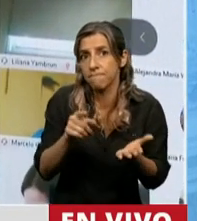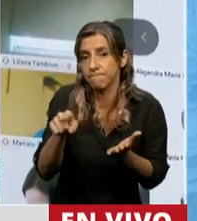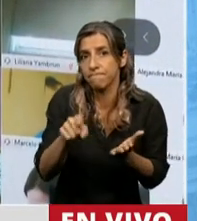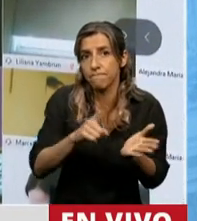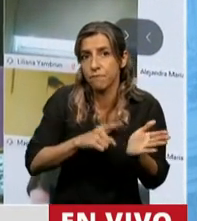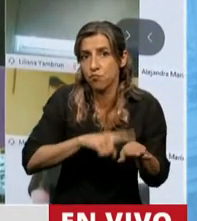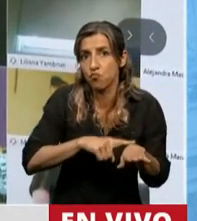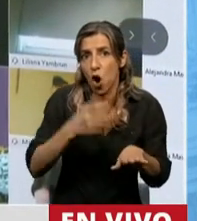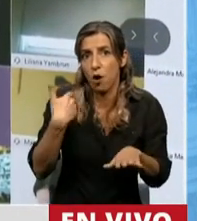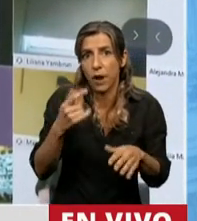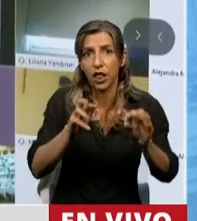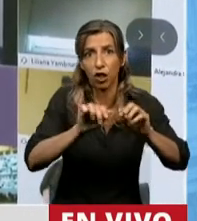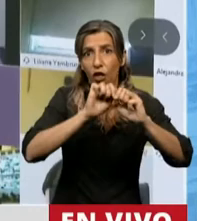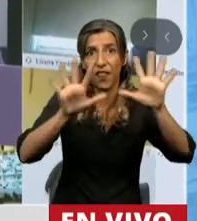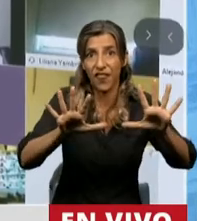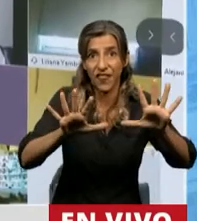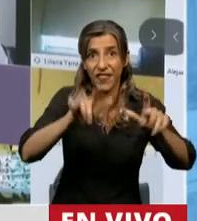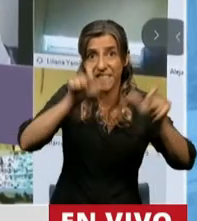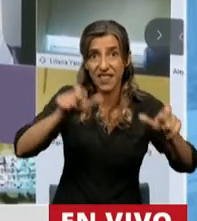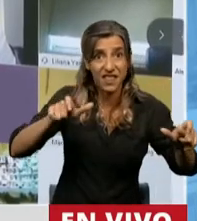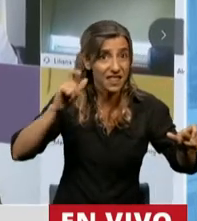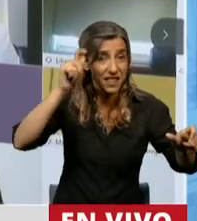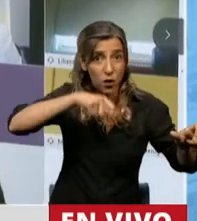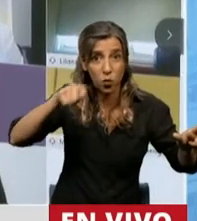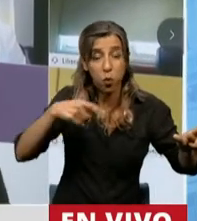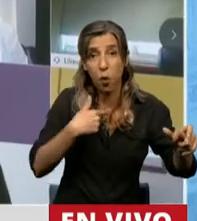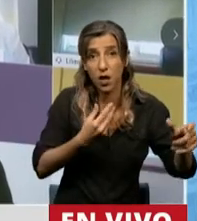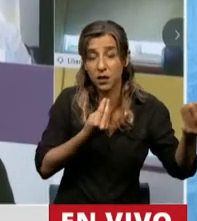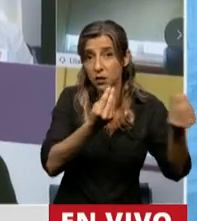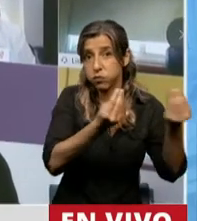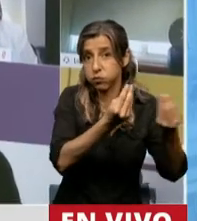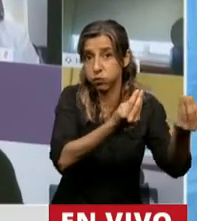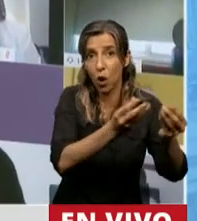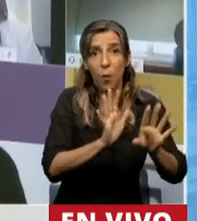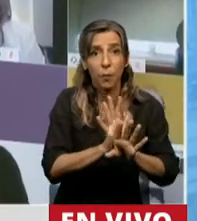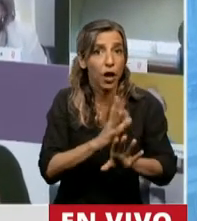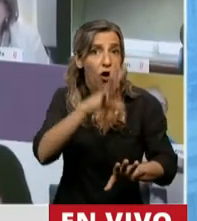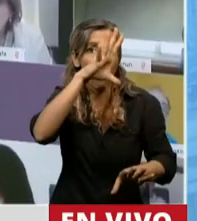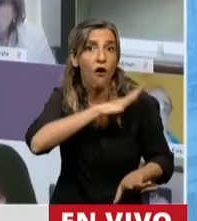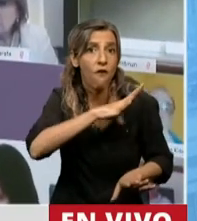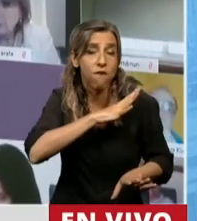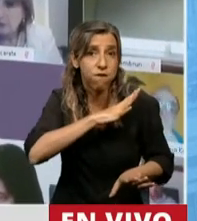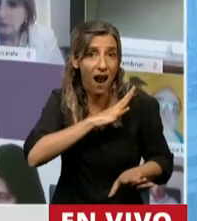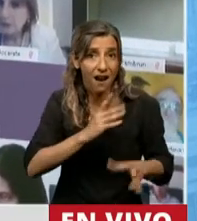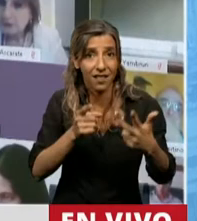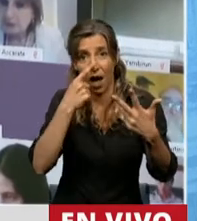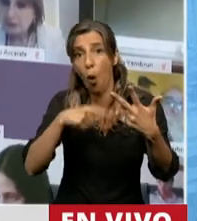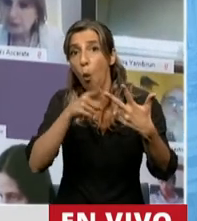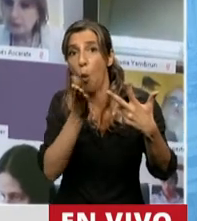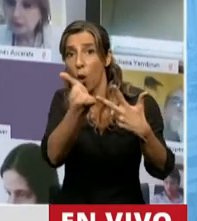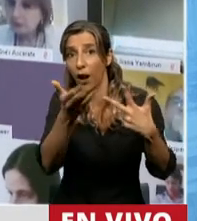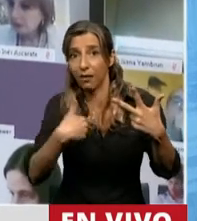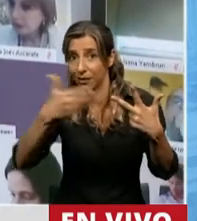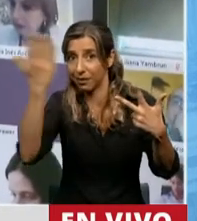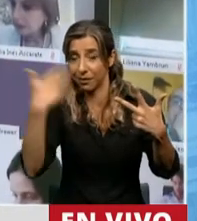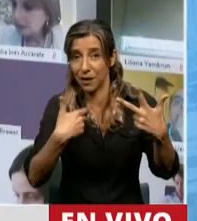que ha habido con estos 10 jueces que no han pasado por la audiencia pública del Senado. Se manda al Senado a audiencia pública a esos 10